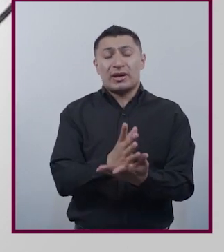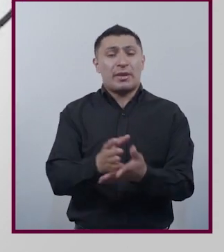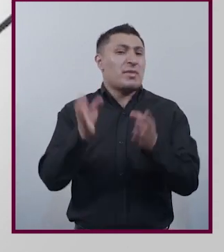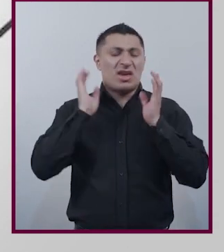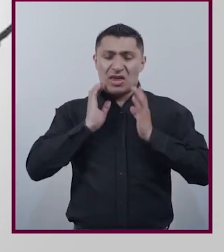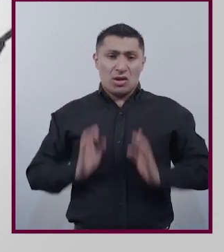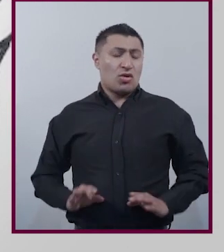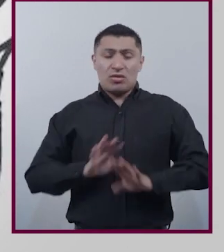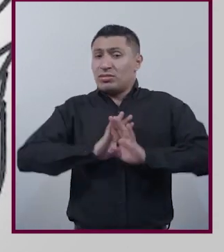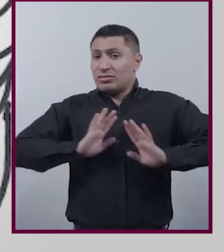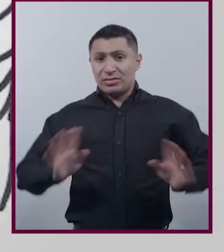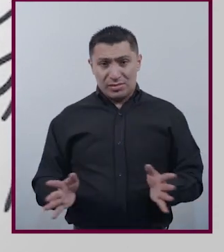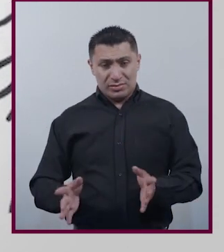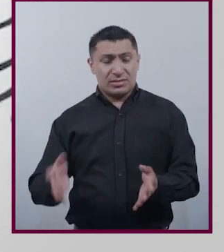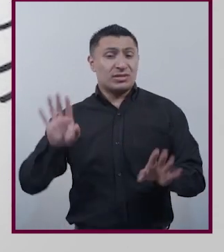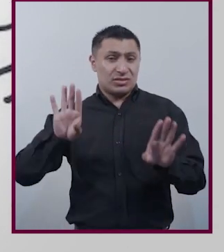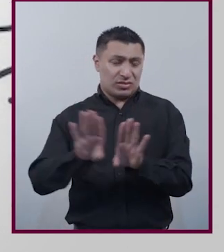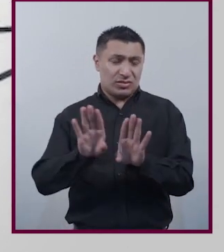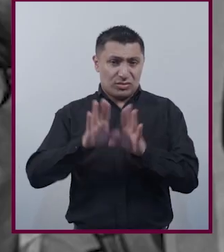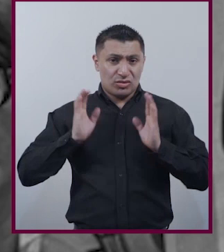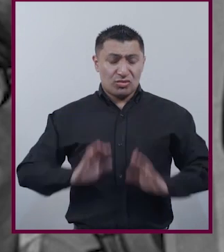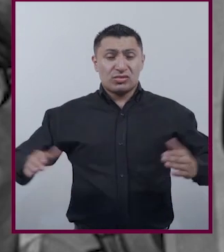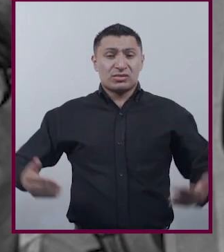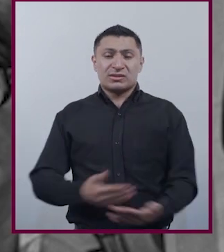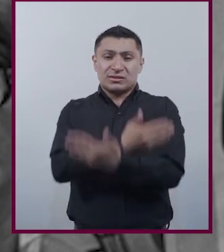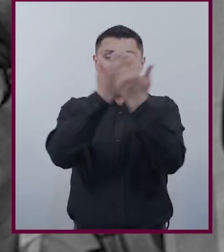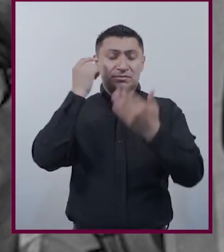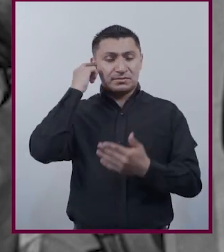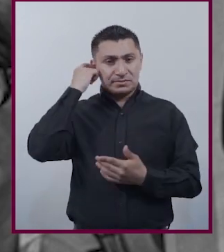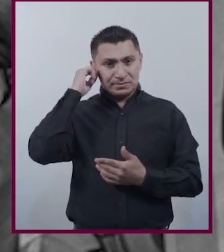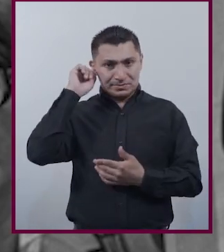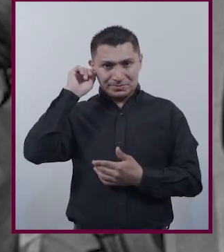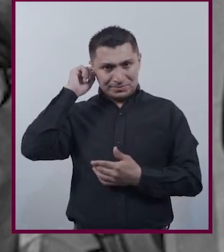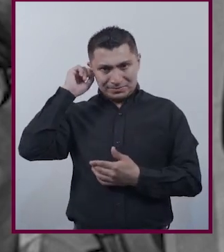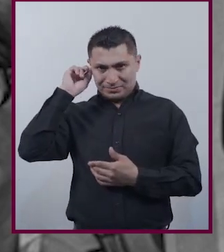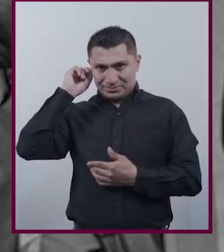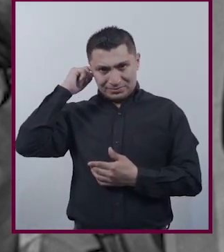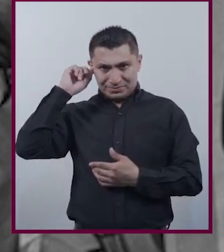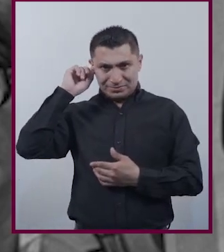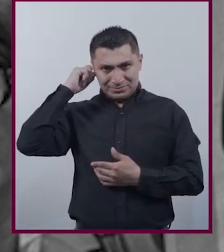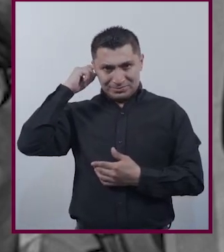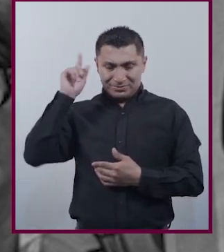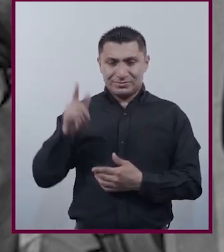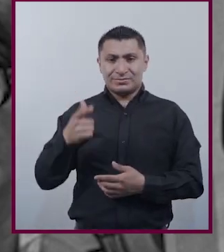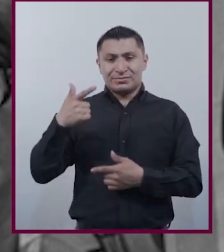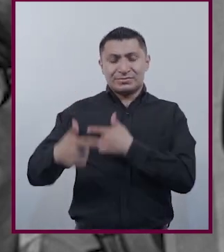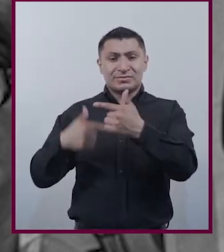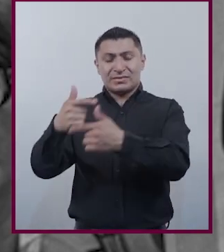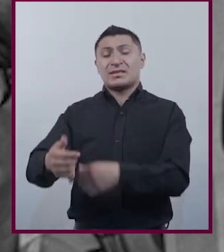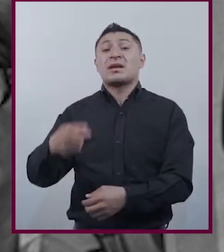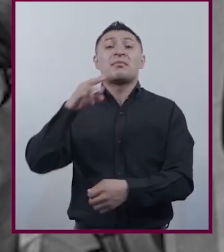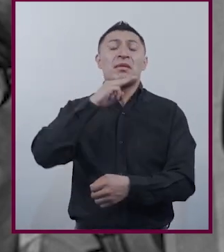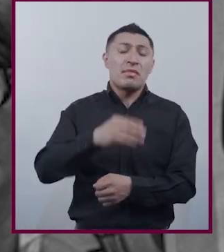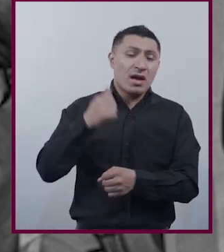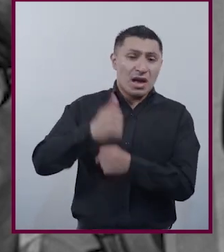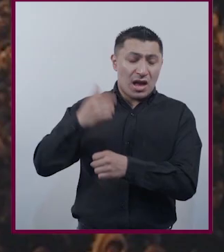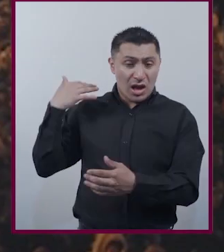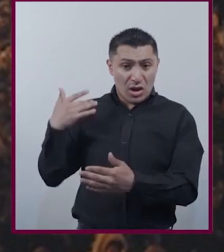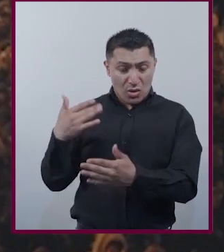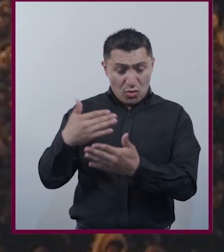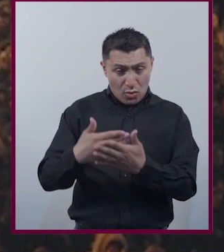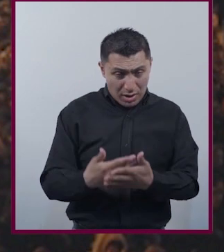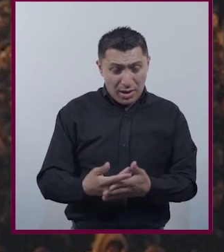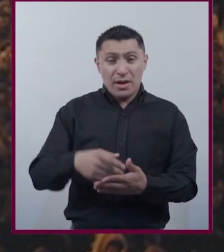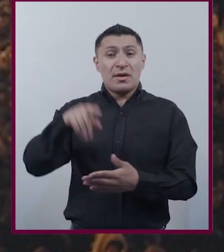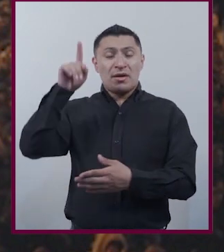fisiológicas con las que uno nace En la generación de nuestras madres y abuelas, el feminismo se preocupó